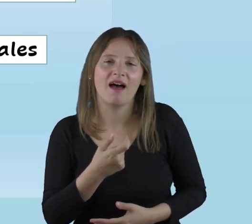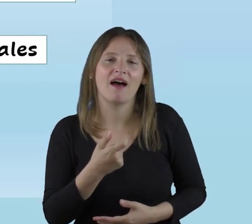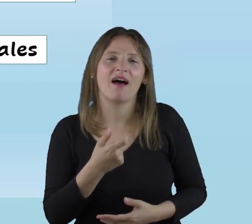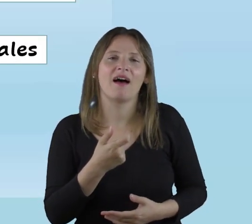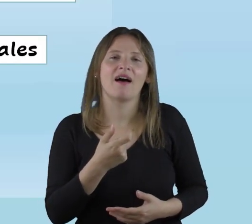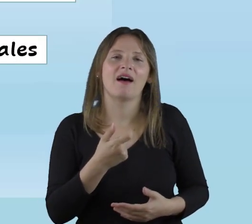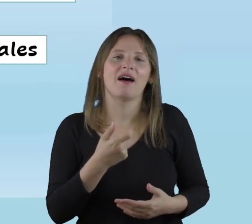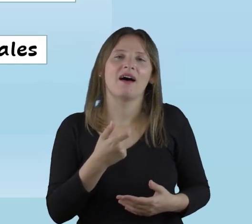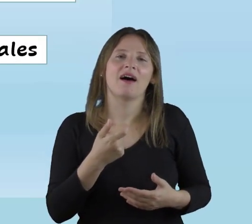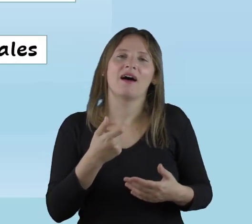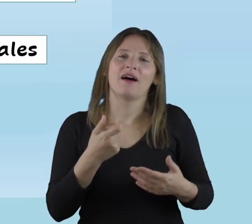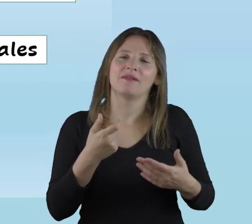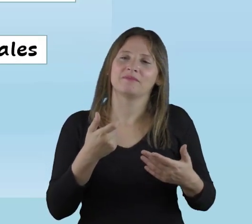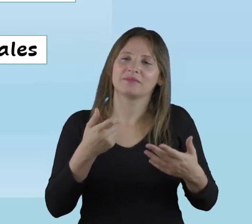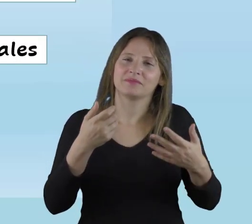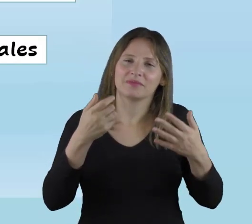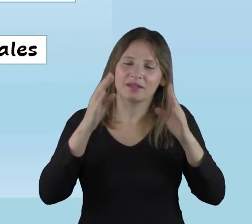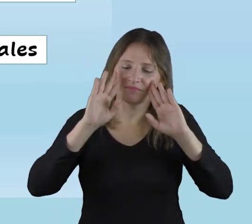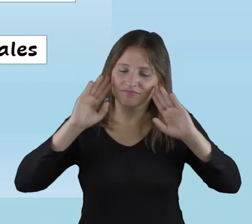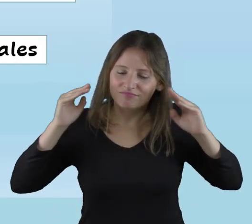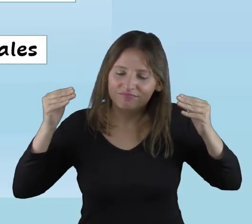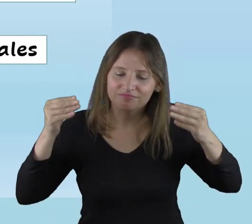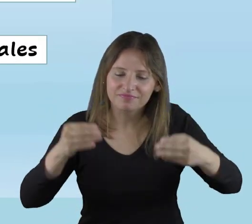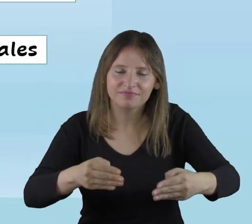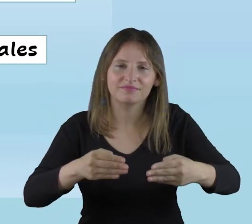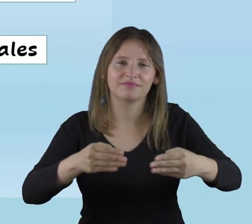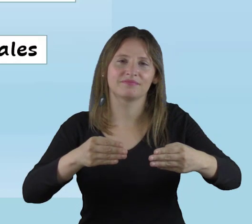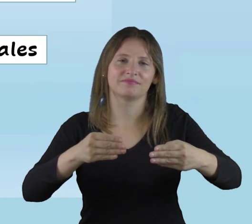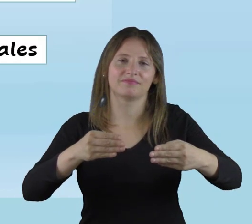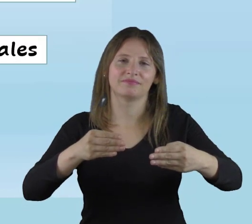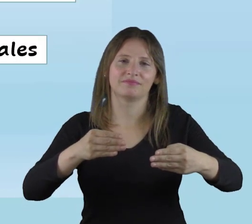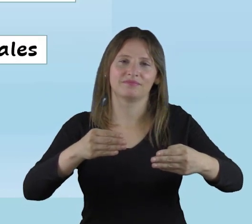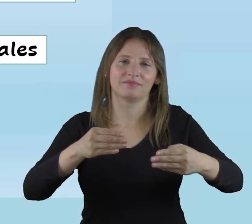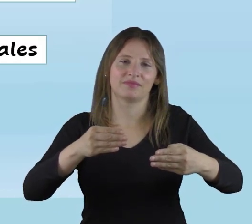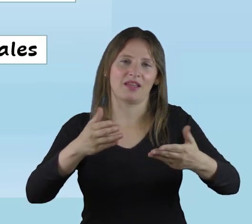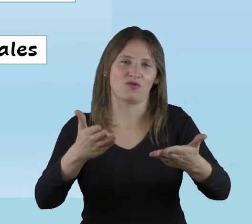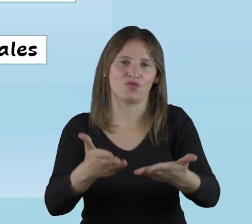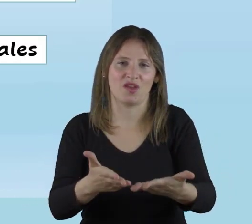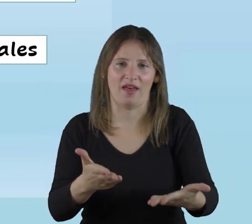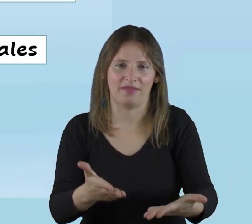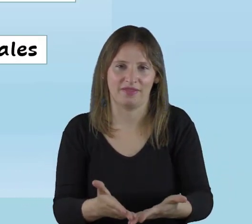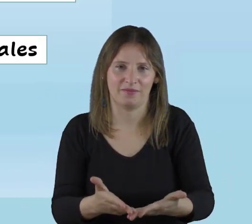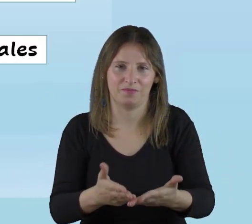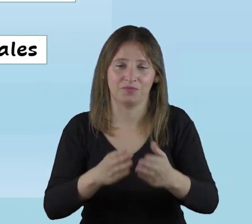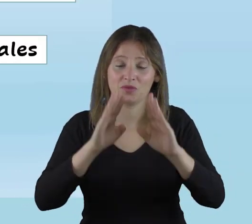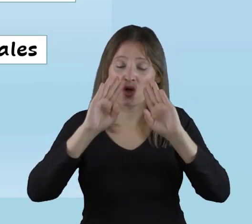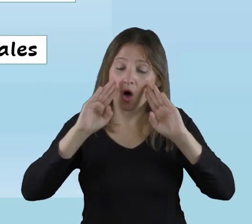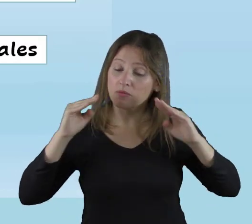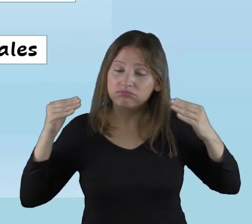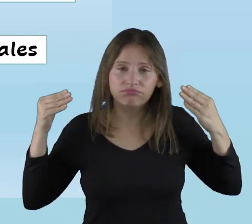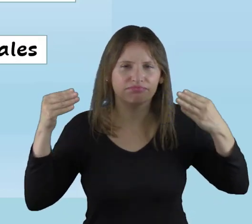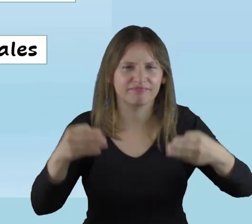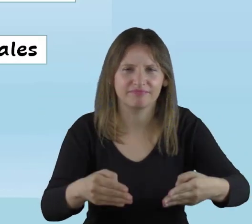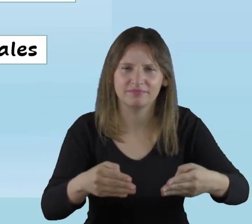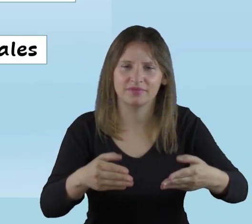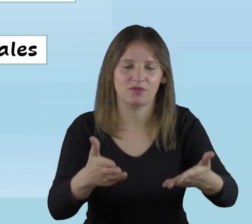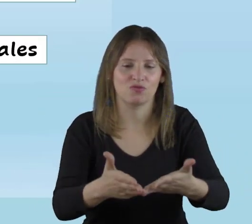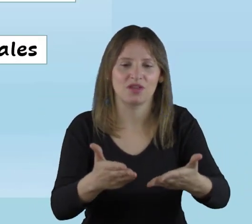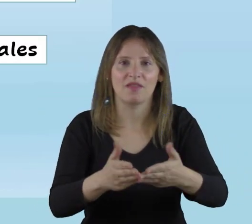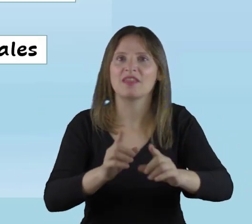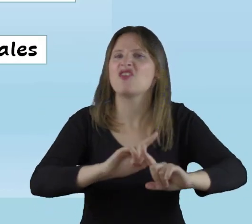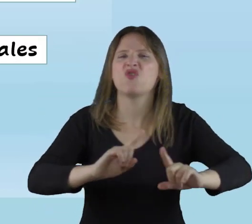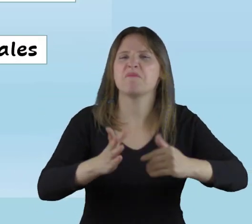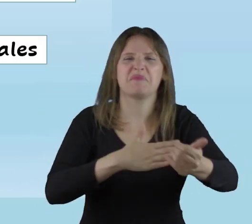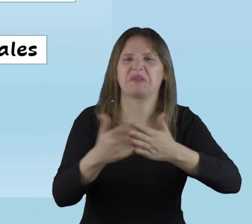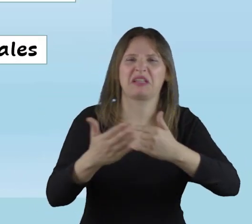una pedagogía que está centrada en el estudiante, en